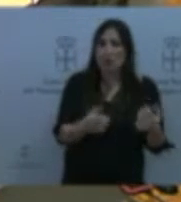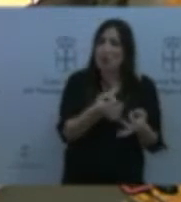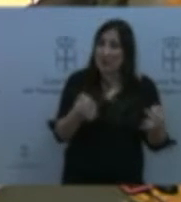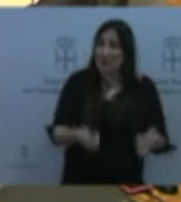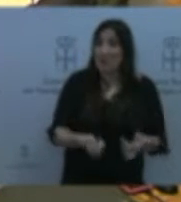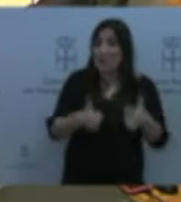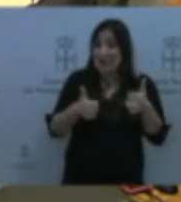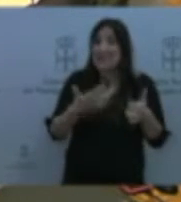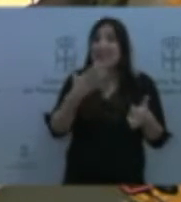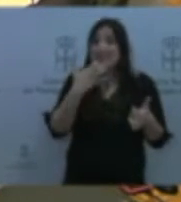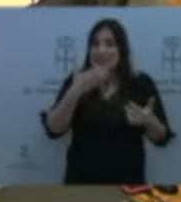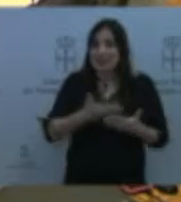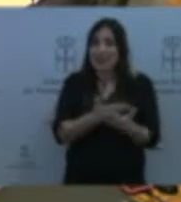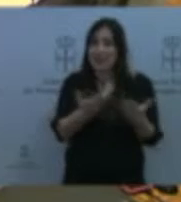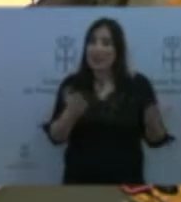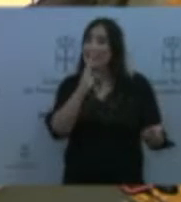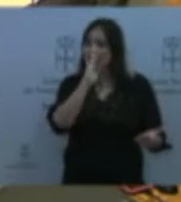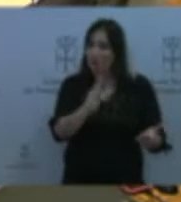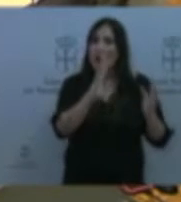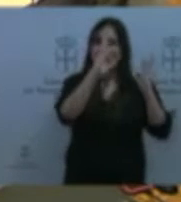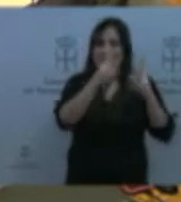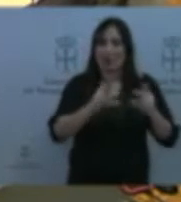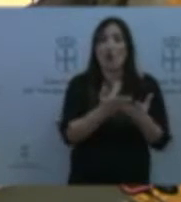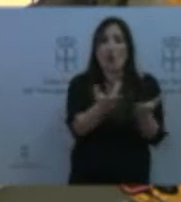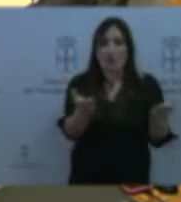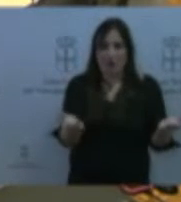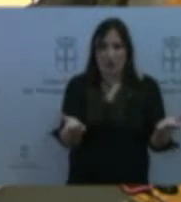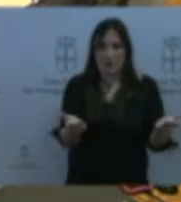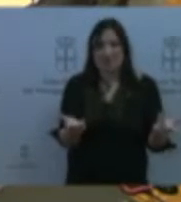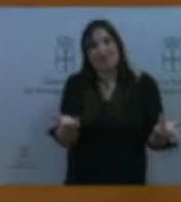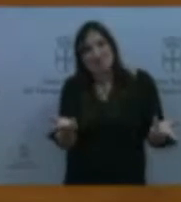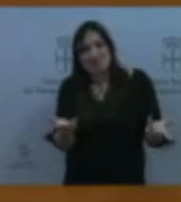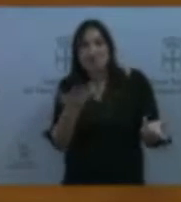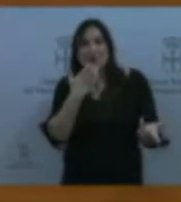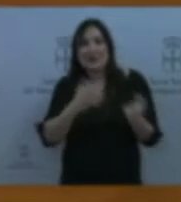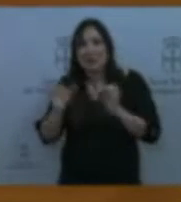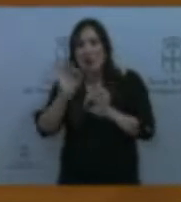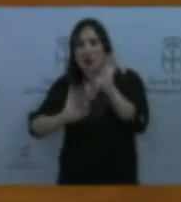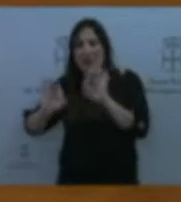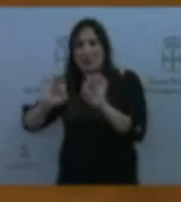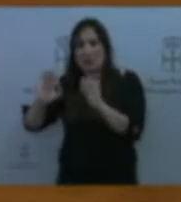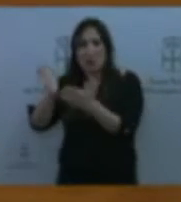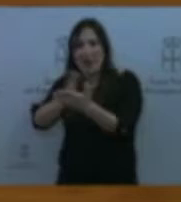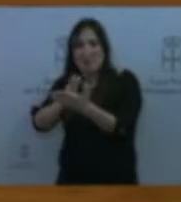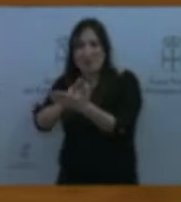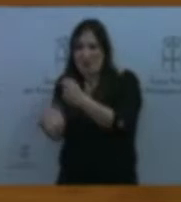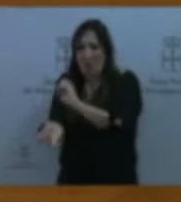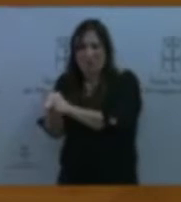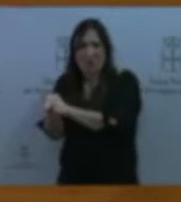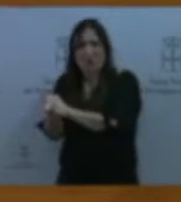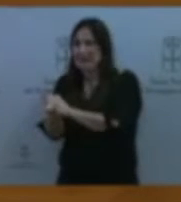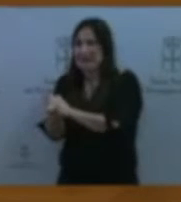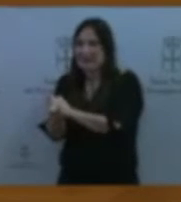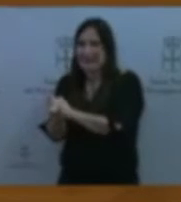Administración y no si se crean organismos intermediarios, organismos interpuestos, que lo único que hacen es